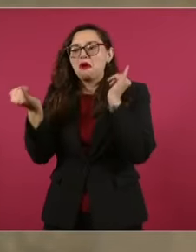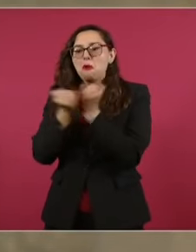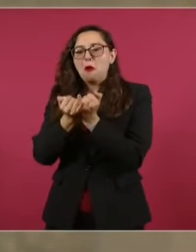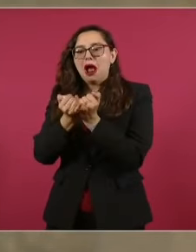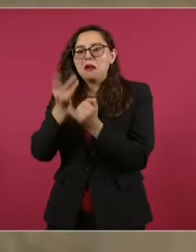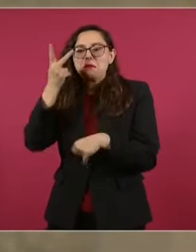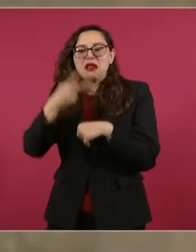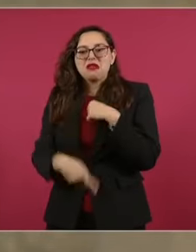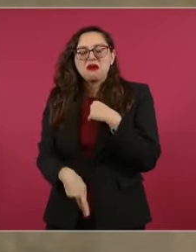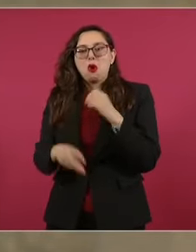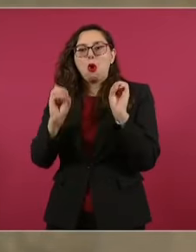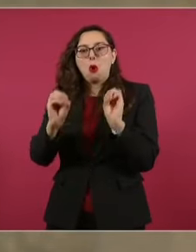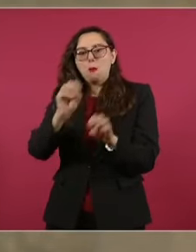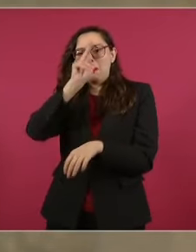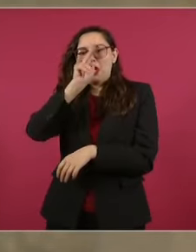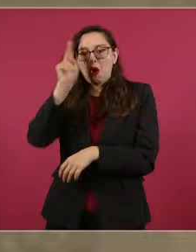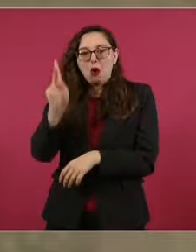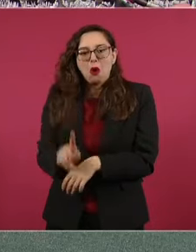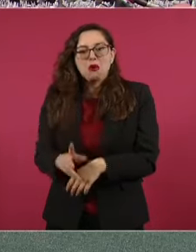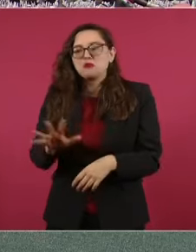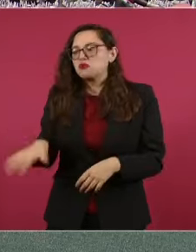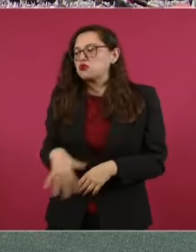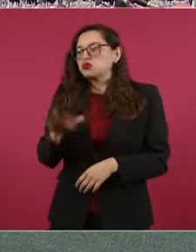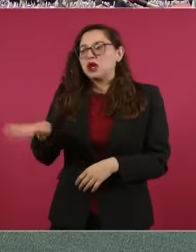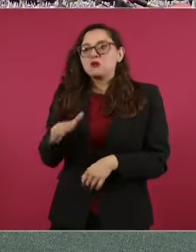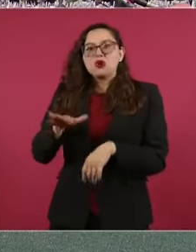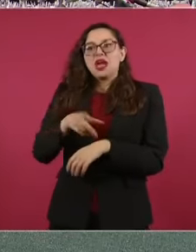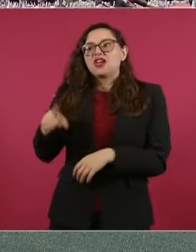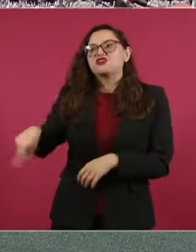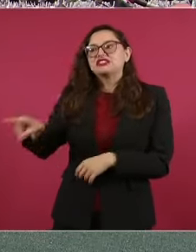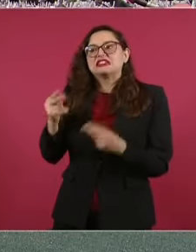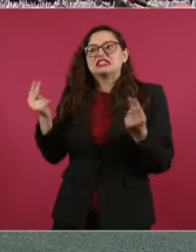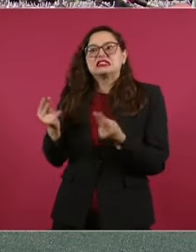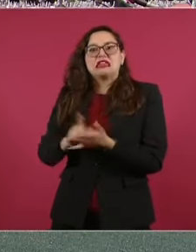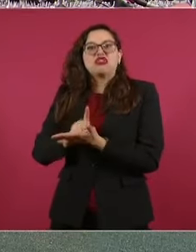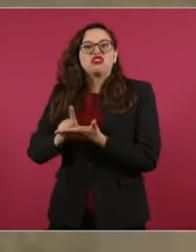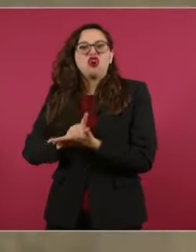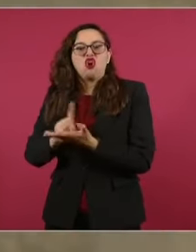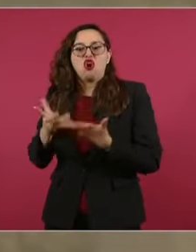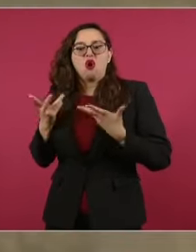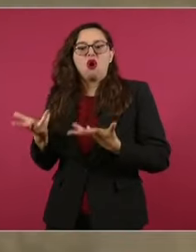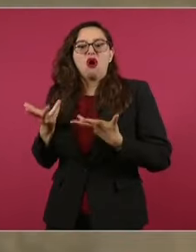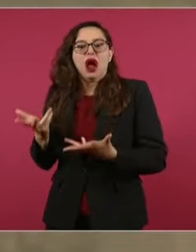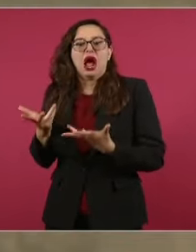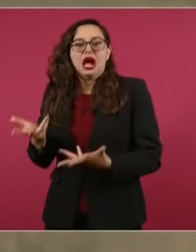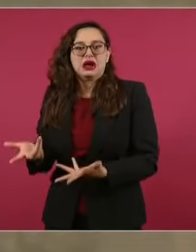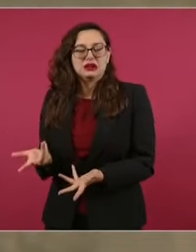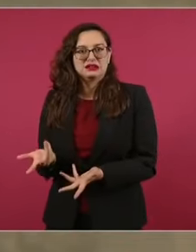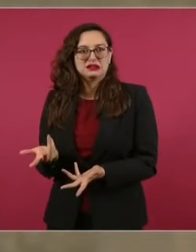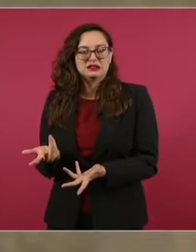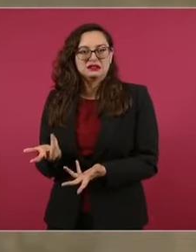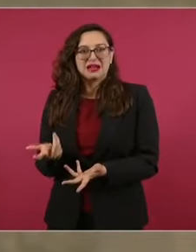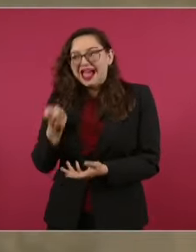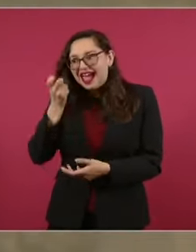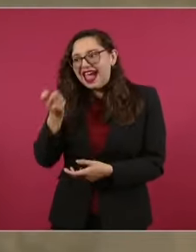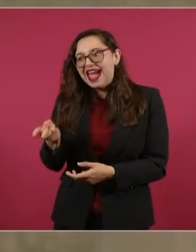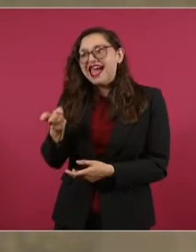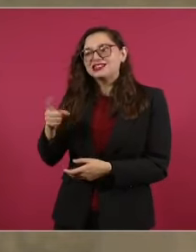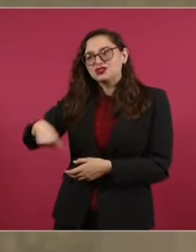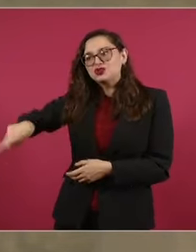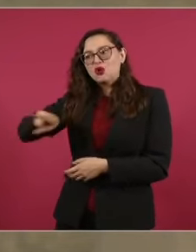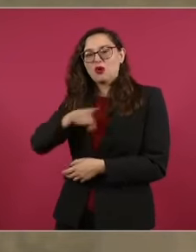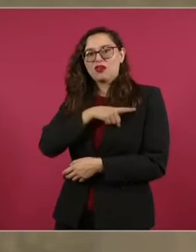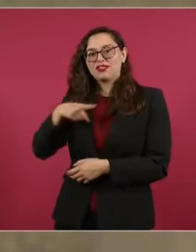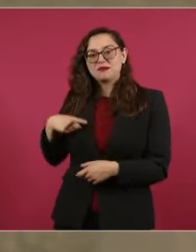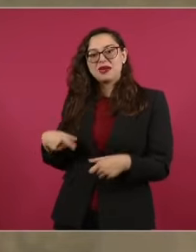peligrosa, mortal, porque ahí está la demanda. Eso